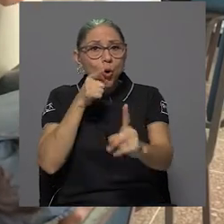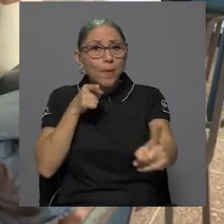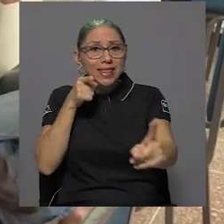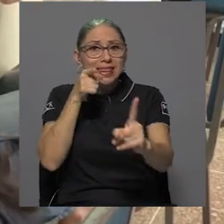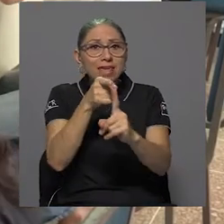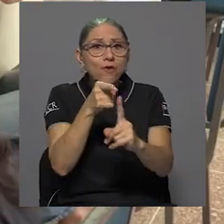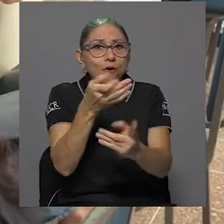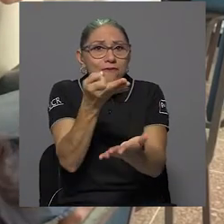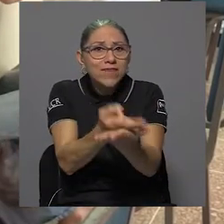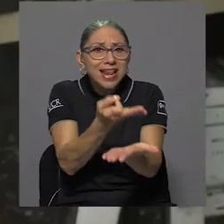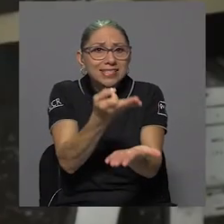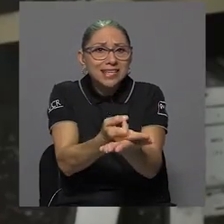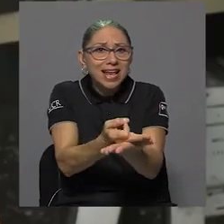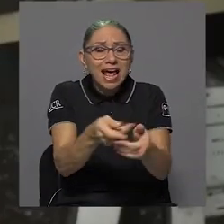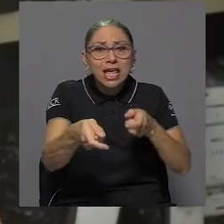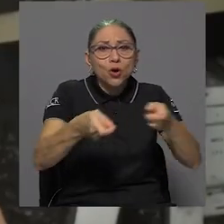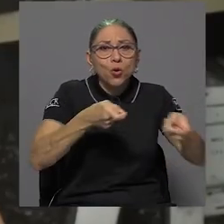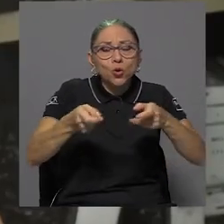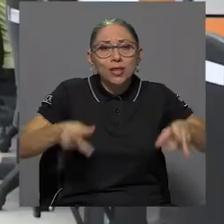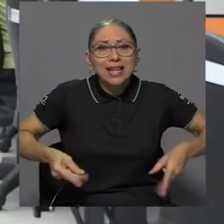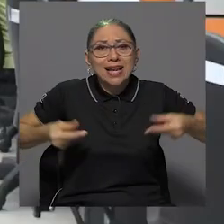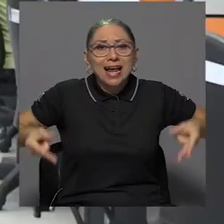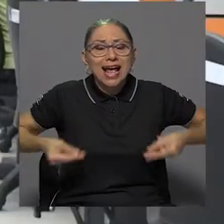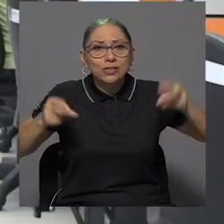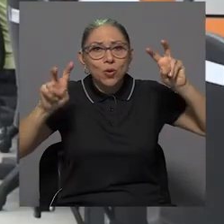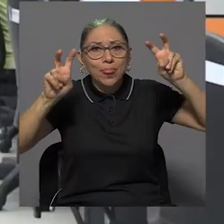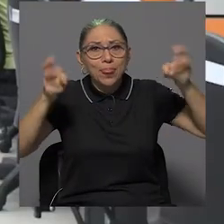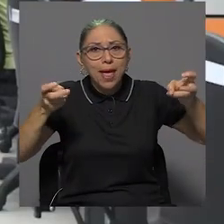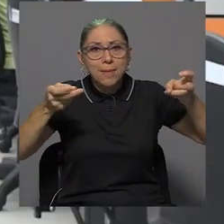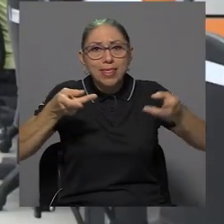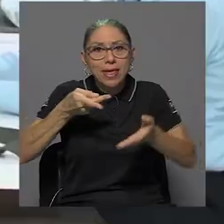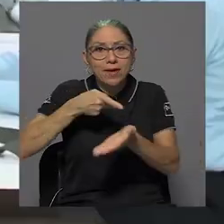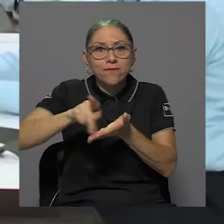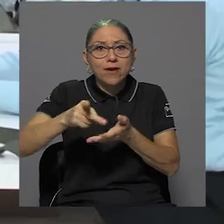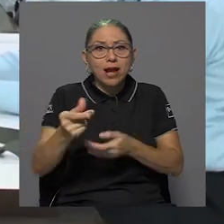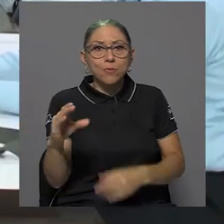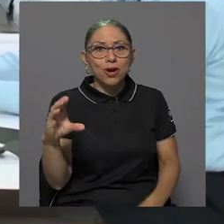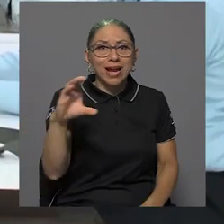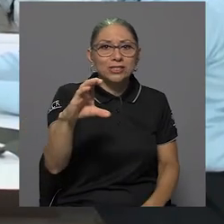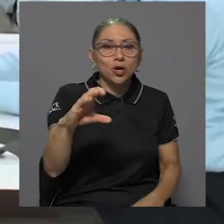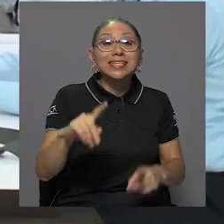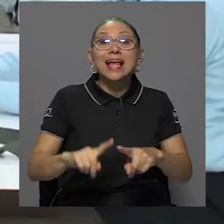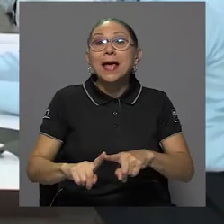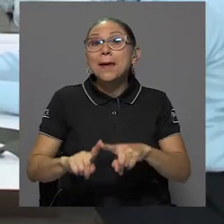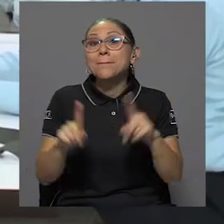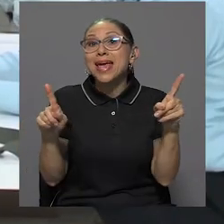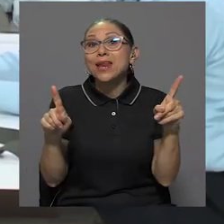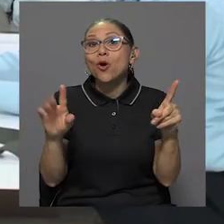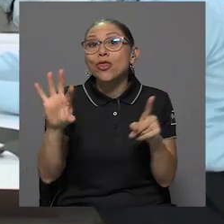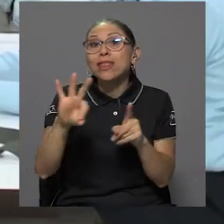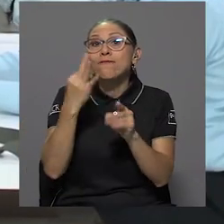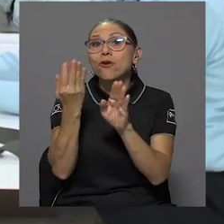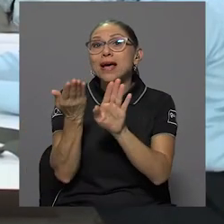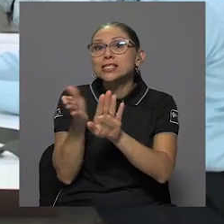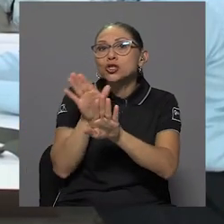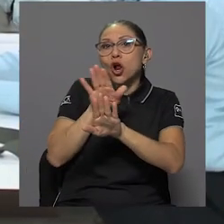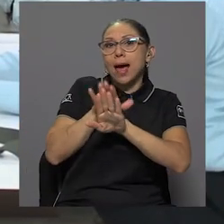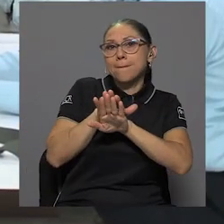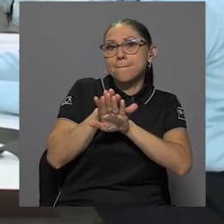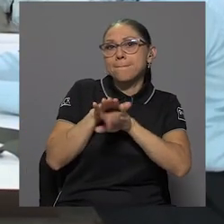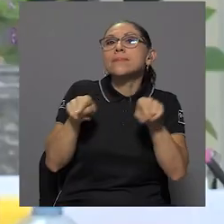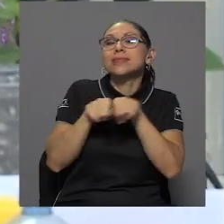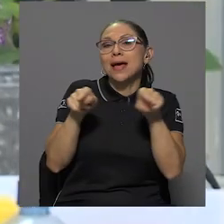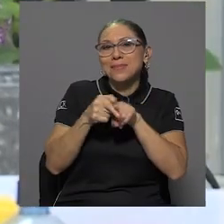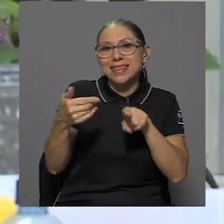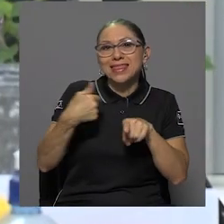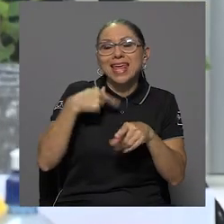naturaleza financiera y de control del gasto en materia de remuneraciones, pero de manera solapada también contiene